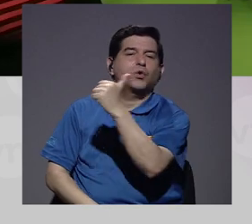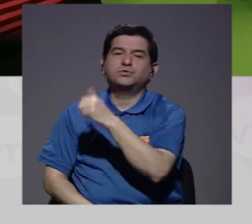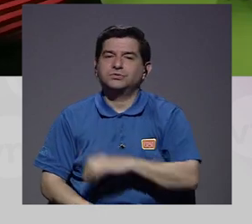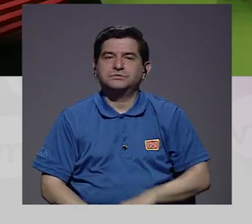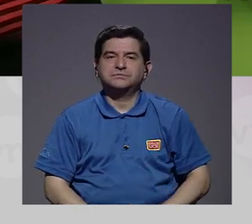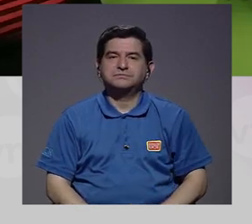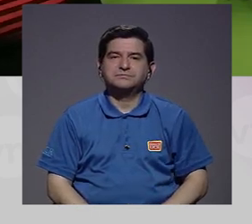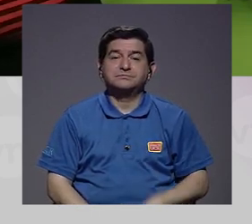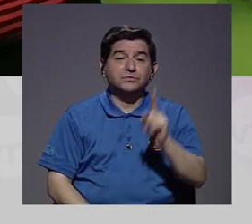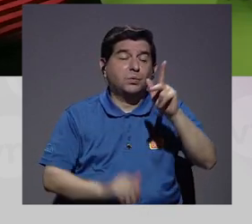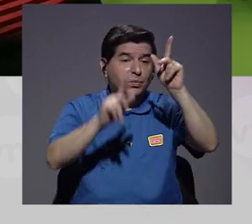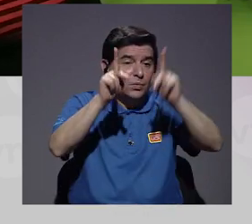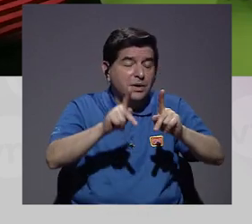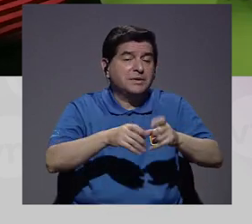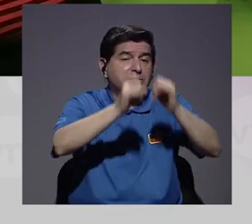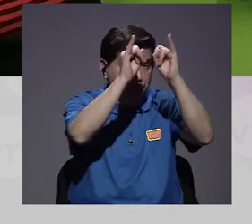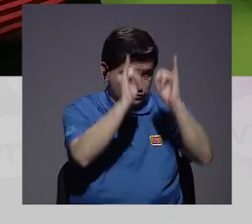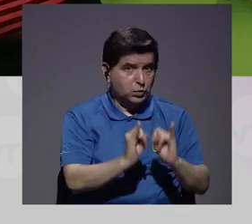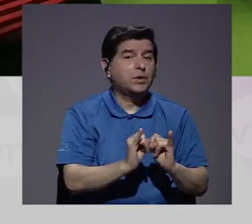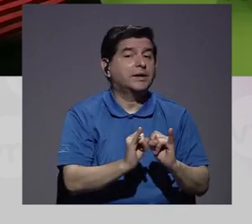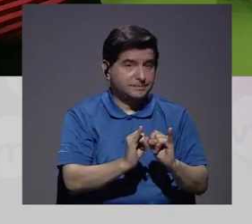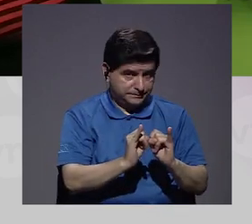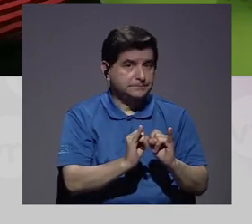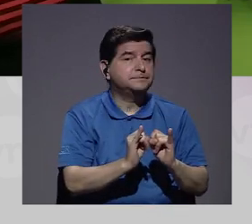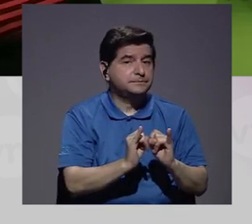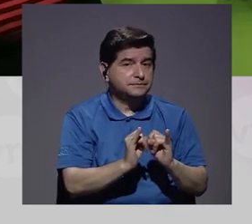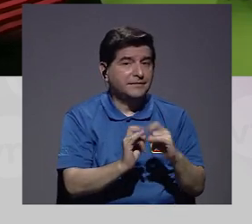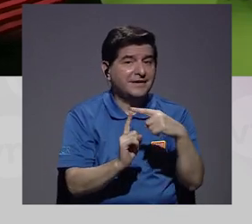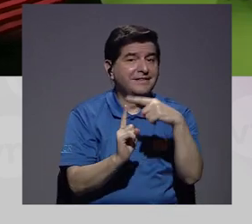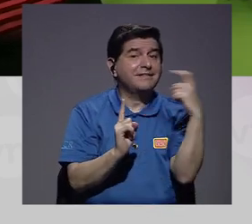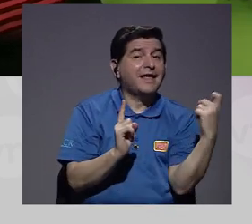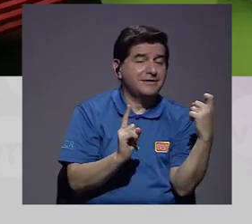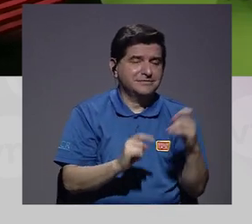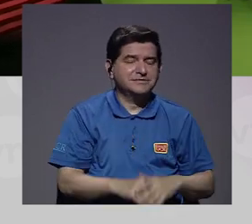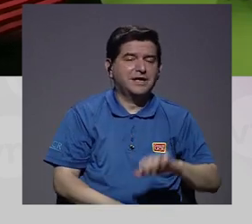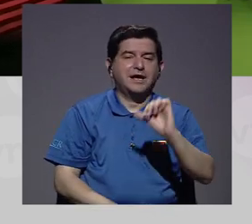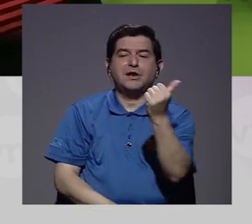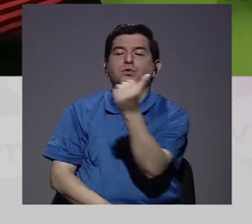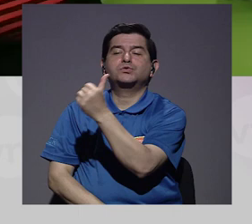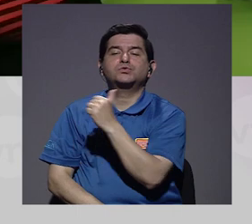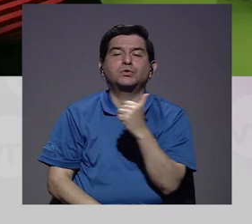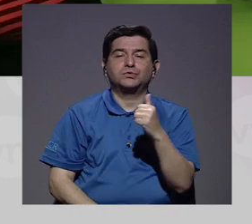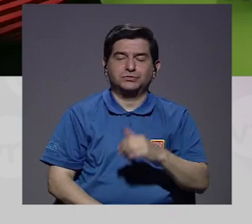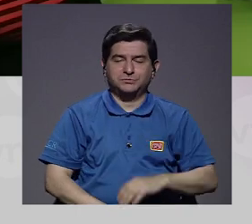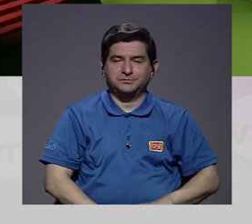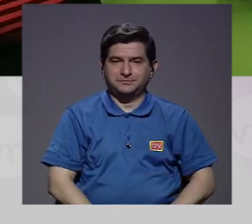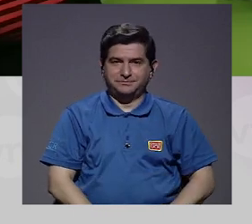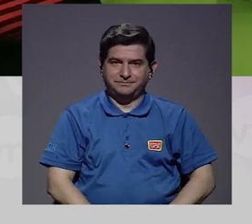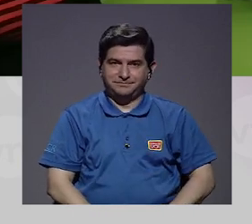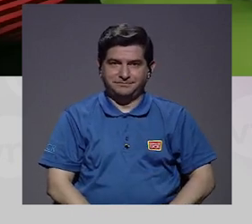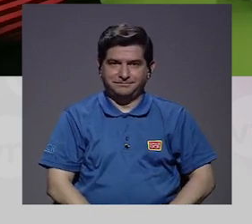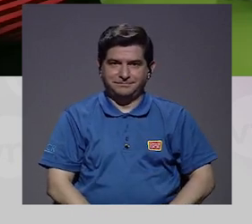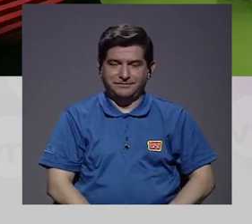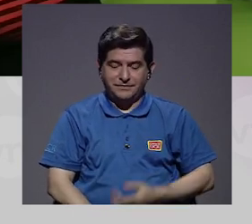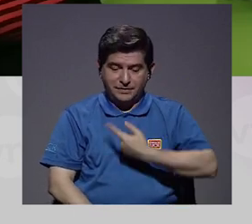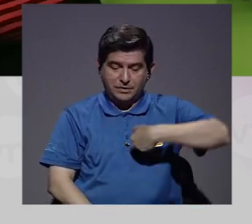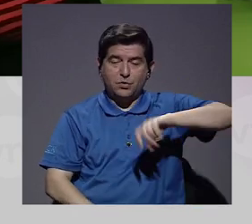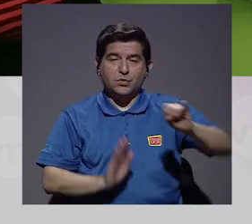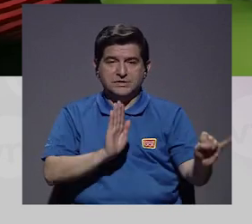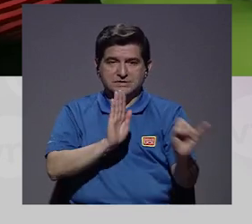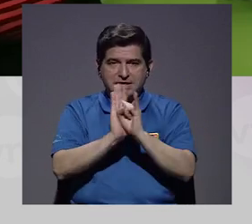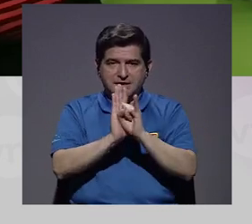Llegamos a ser una persona individual, digamos, a partir de los otros, ¿verdad? Este,